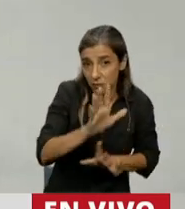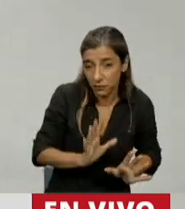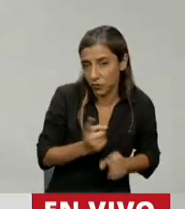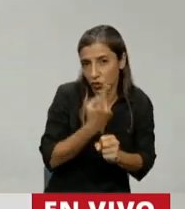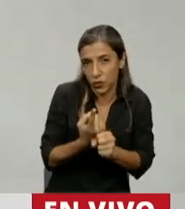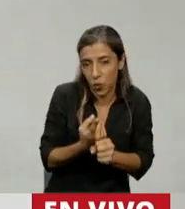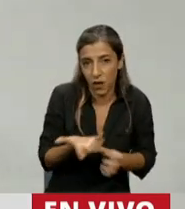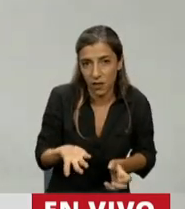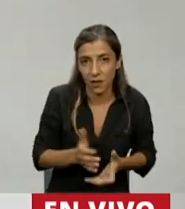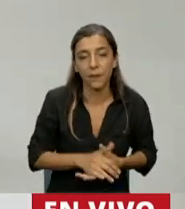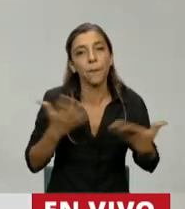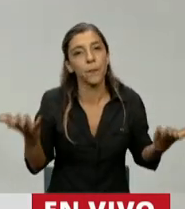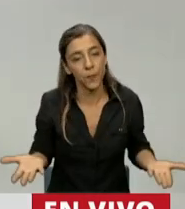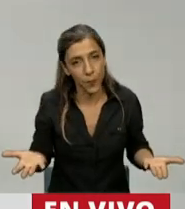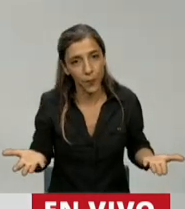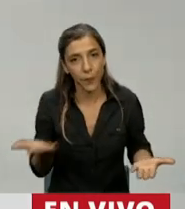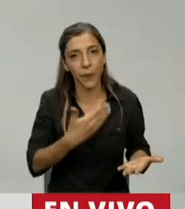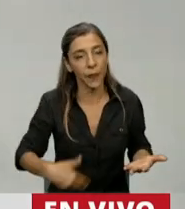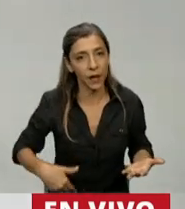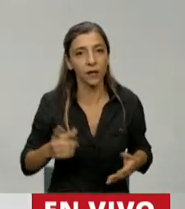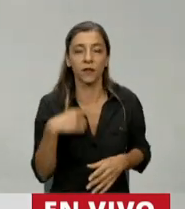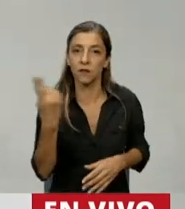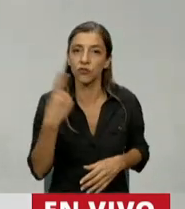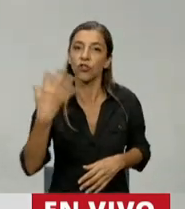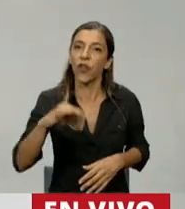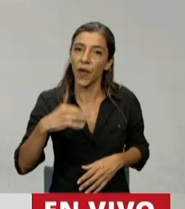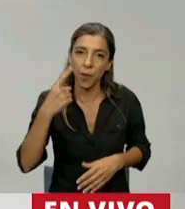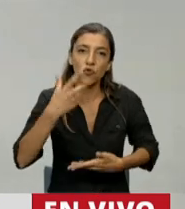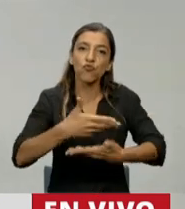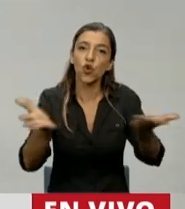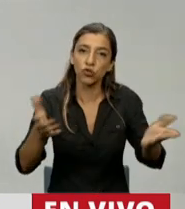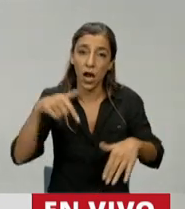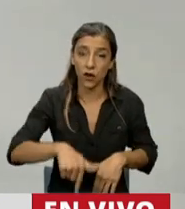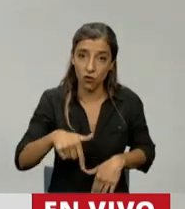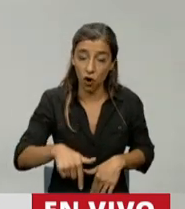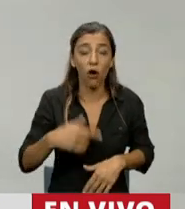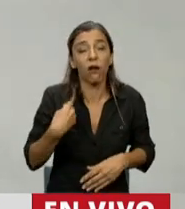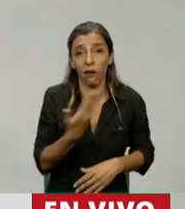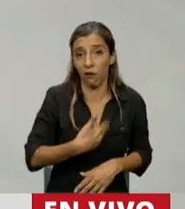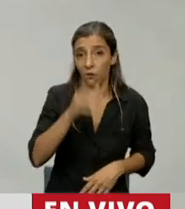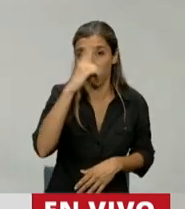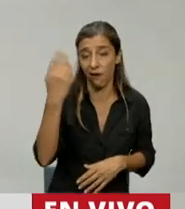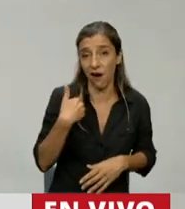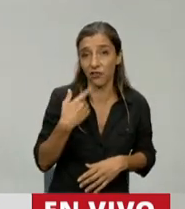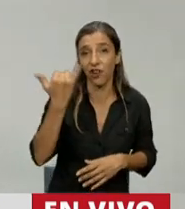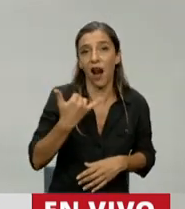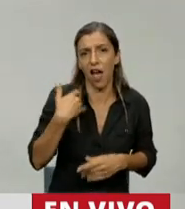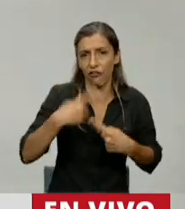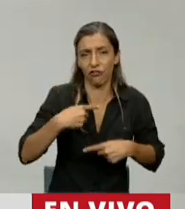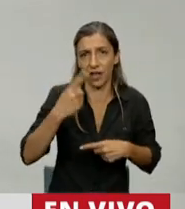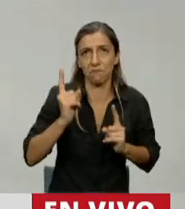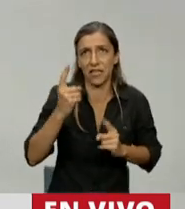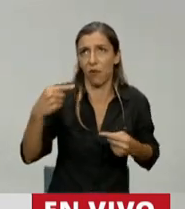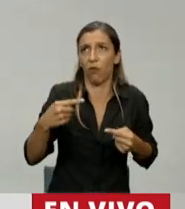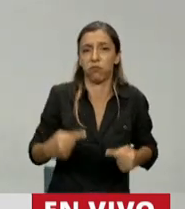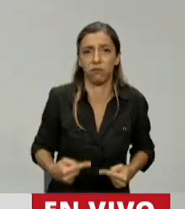señor presidente, lo que tenemos que dejar al descubierto esta noche no solamente son las contradicciones del Gobierno Nacional, sino que tenemos que